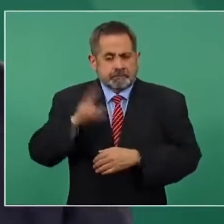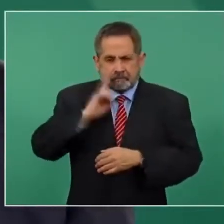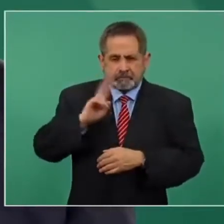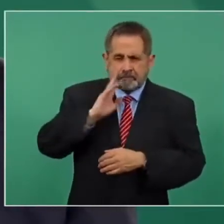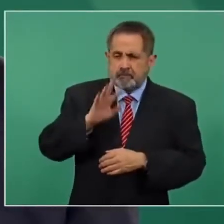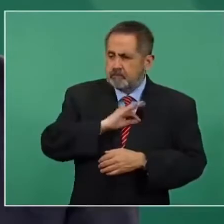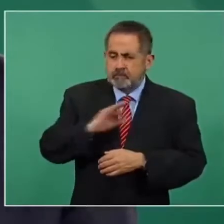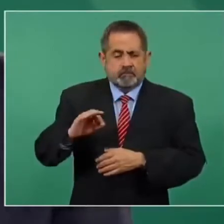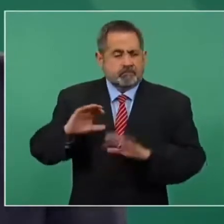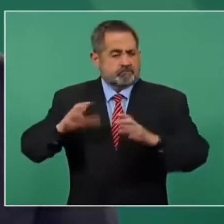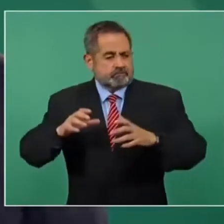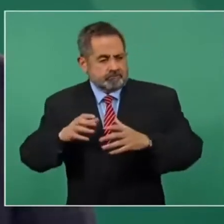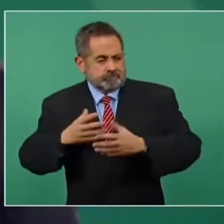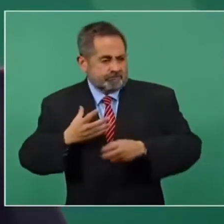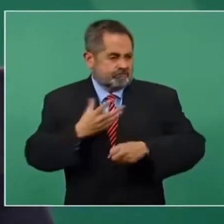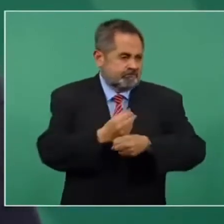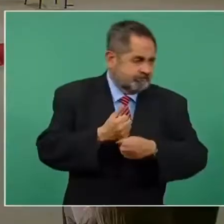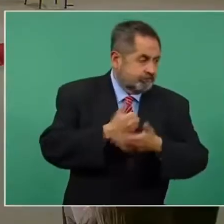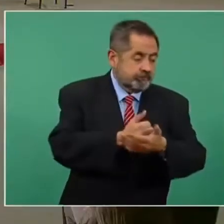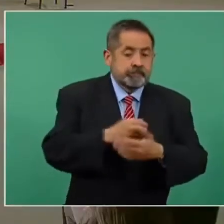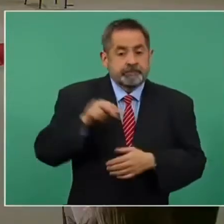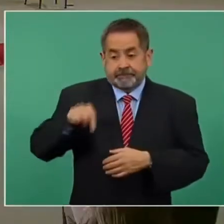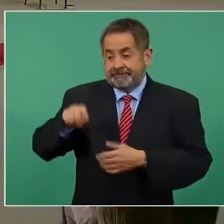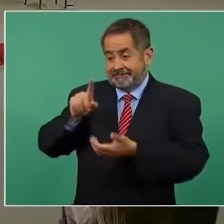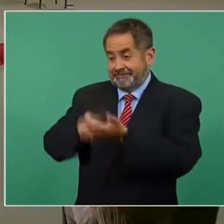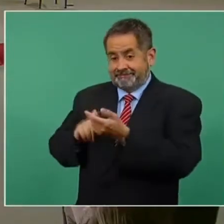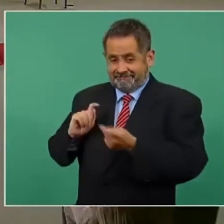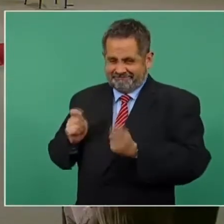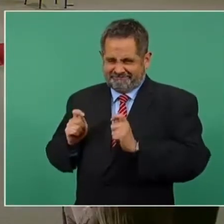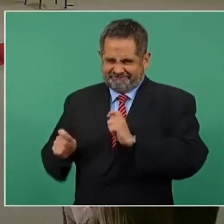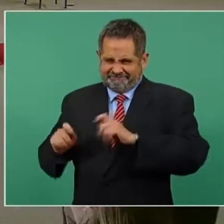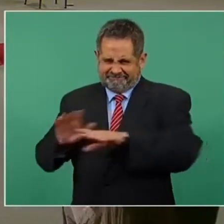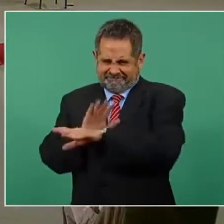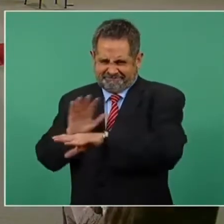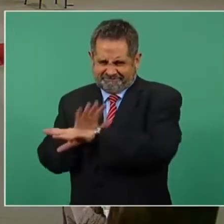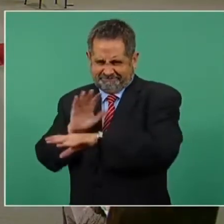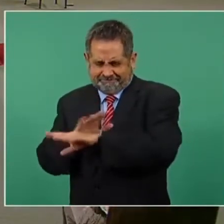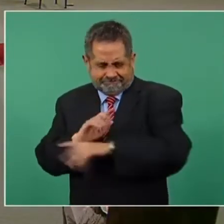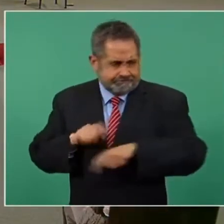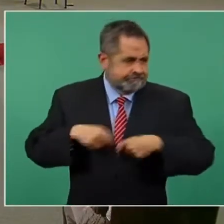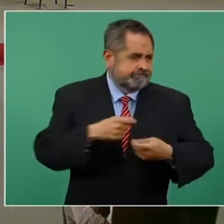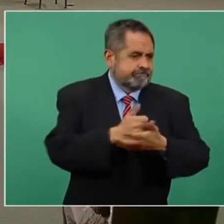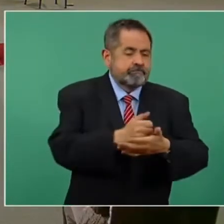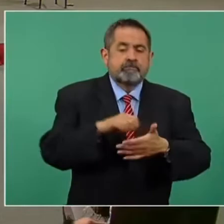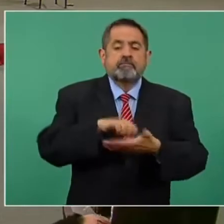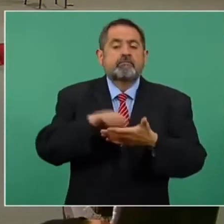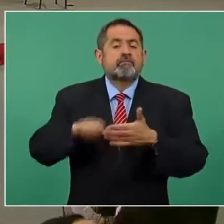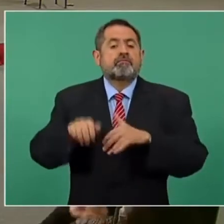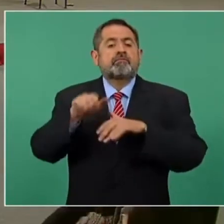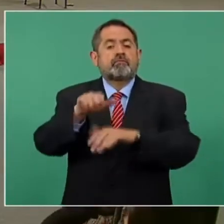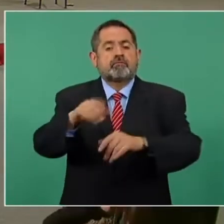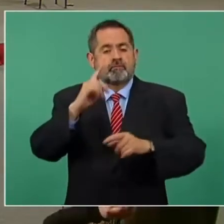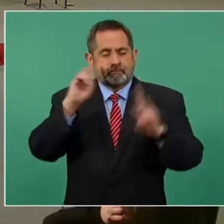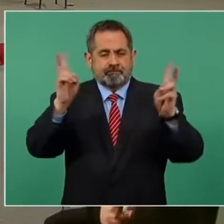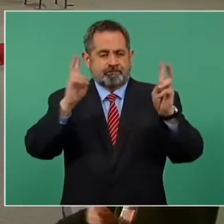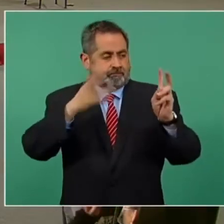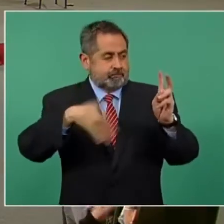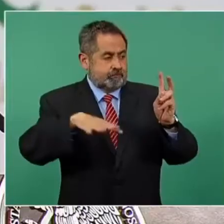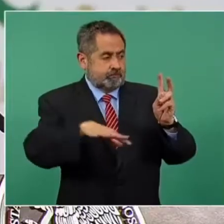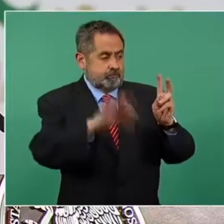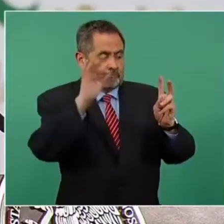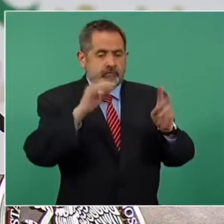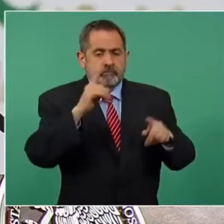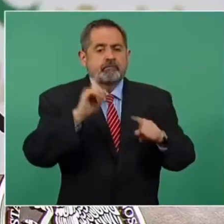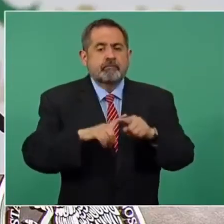institucionales, van a requerirse modificaciones importantes. En materia de búsqueda necesitamos que los